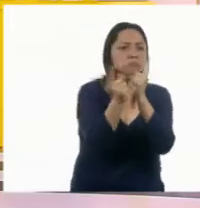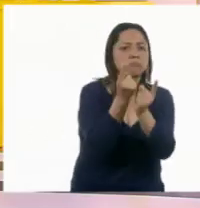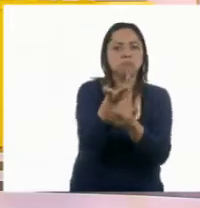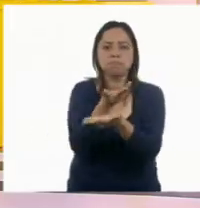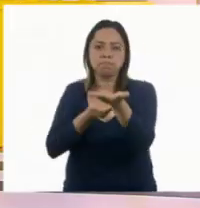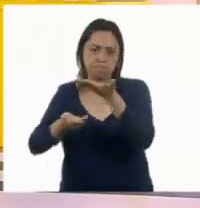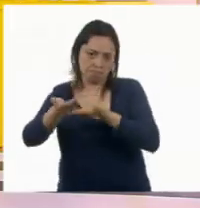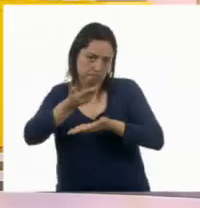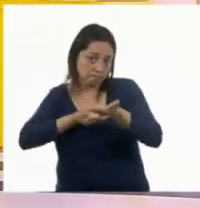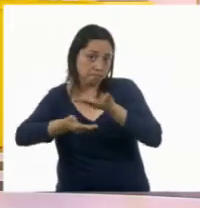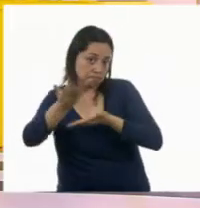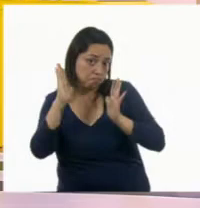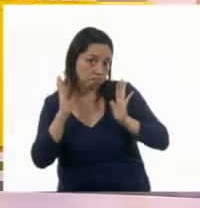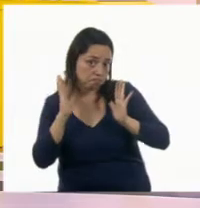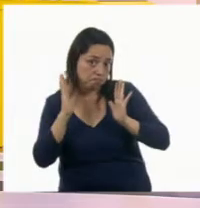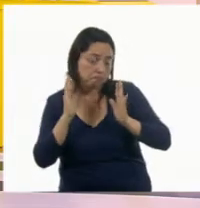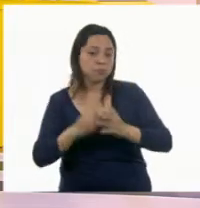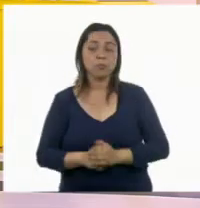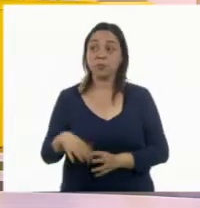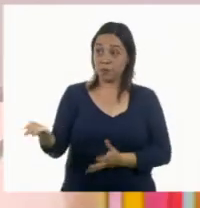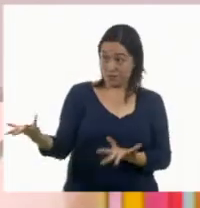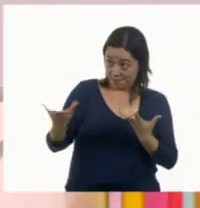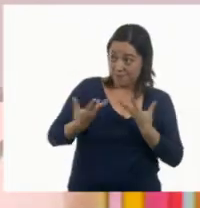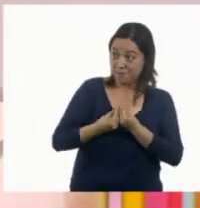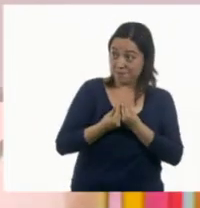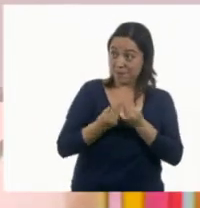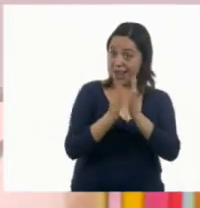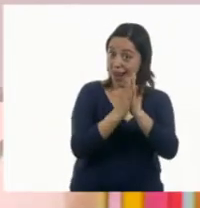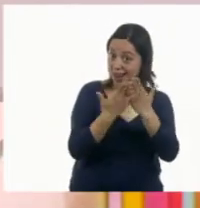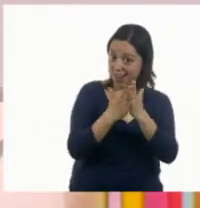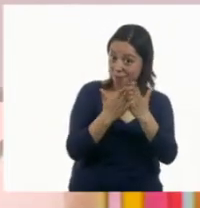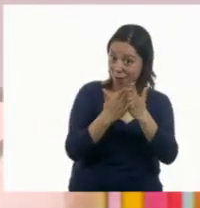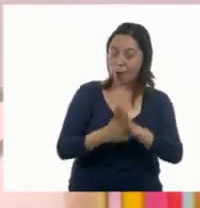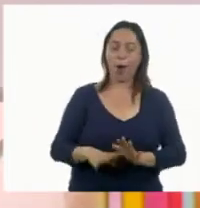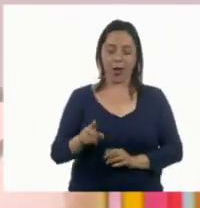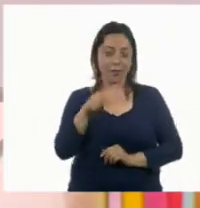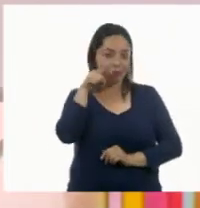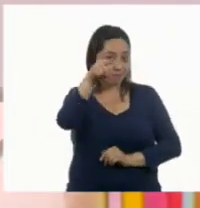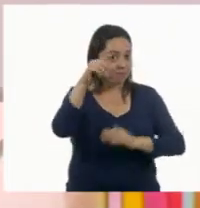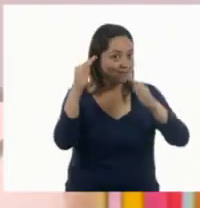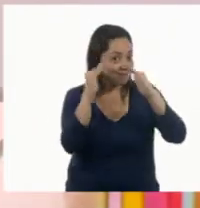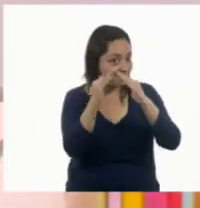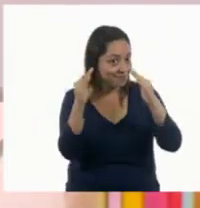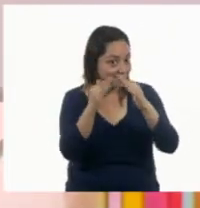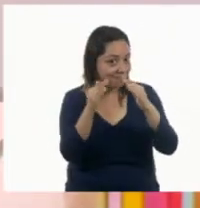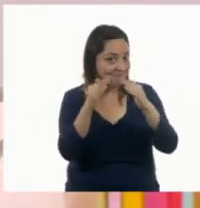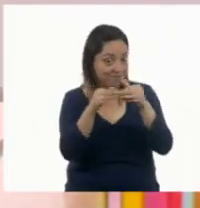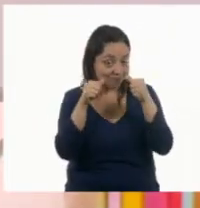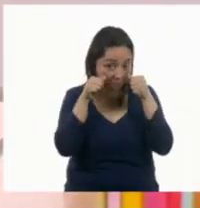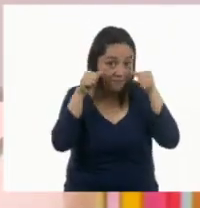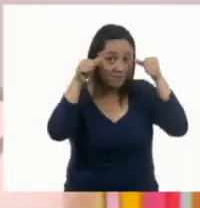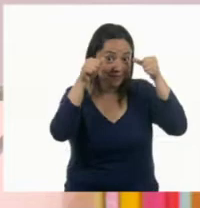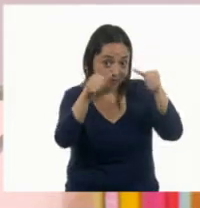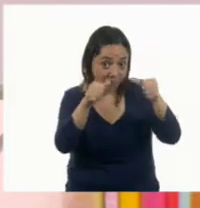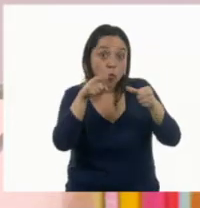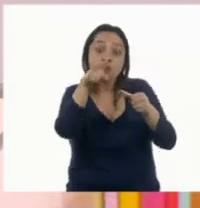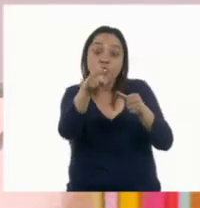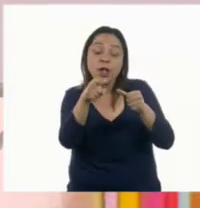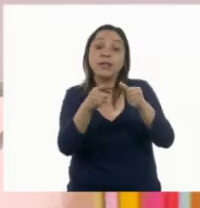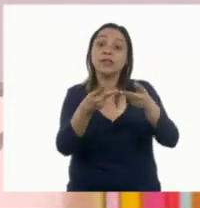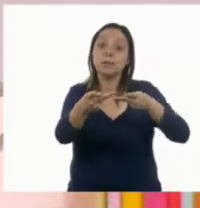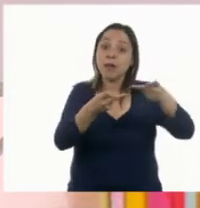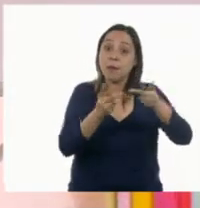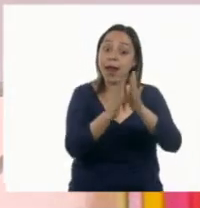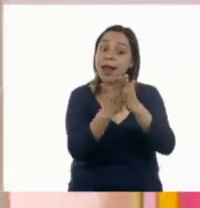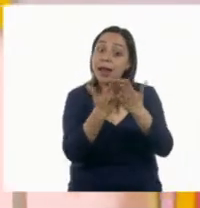Oye, ¿me acompañas a hacer una actividad de libro? Sí, nos encantan las actividades. casa, atentos. Y vayan preparando su libro de conocimiento del